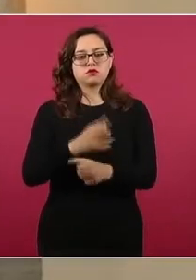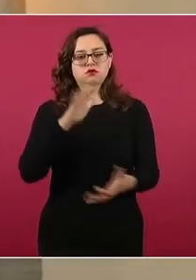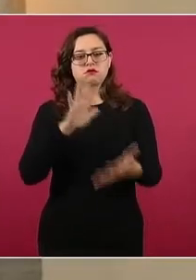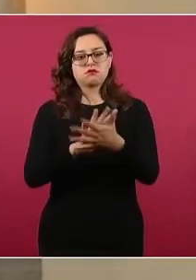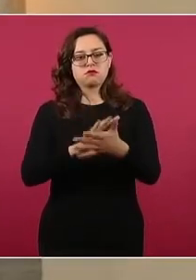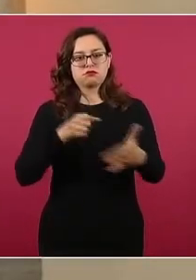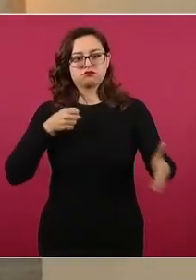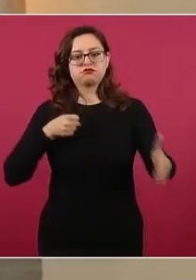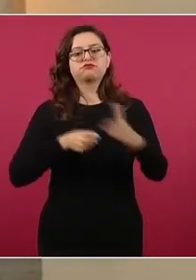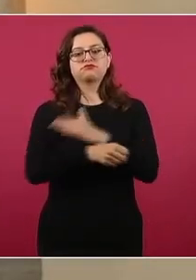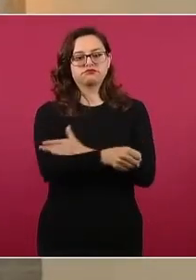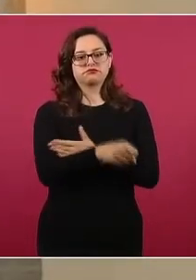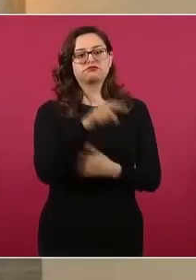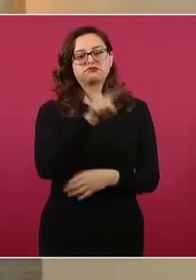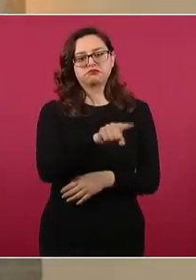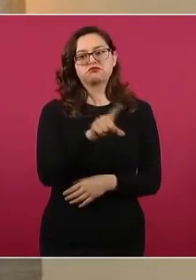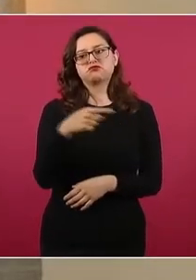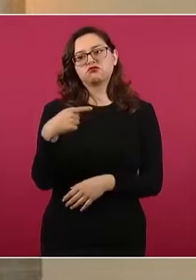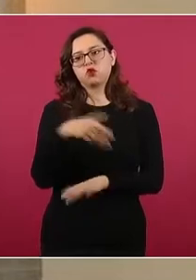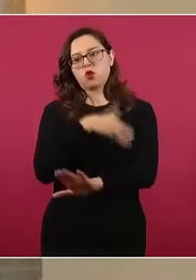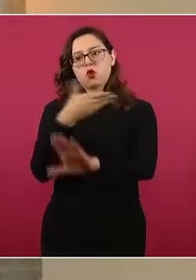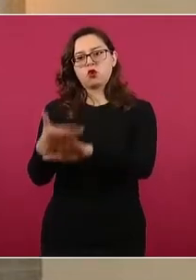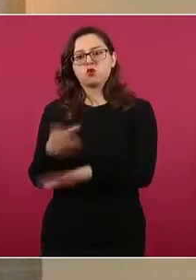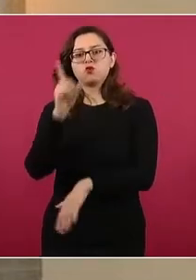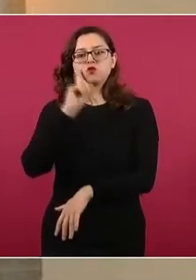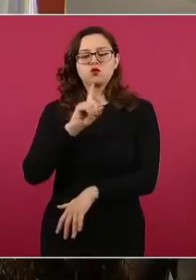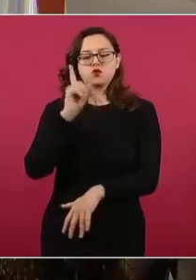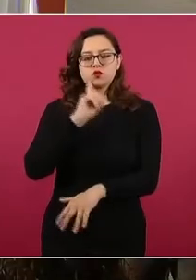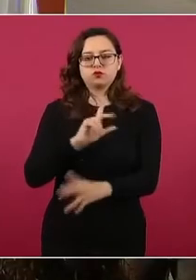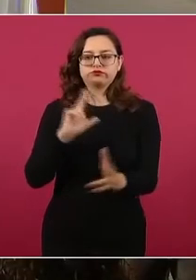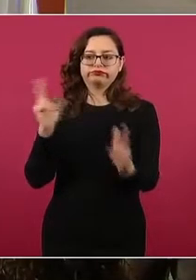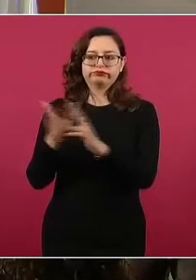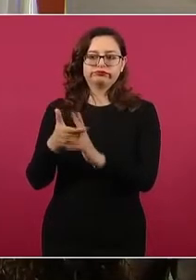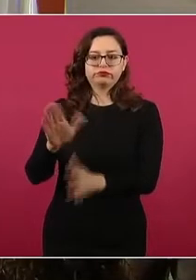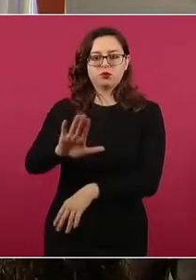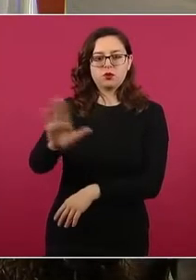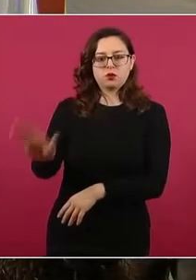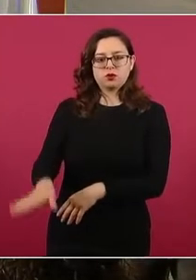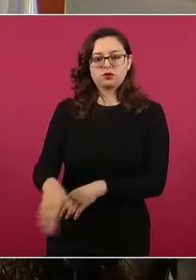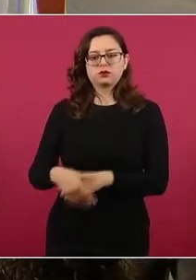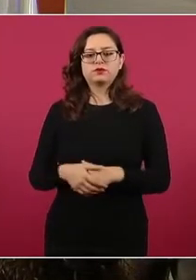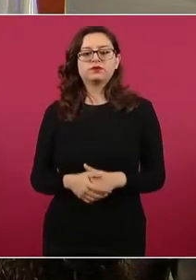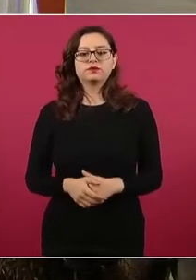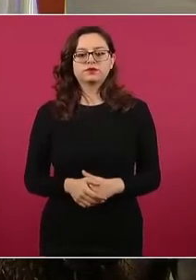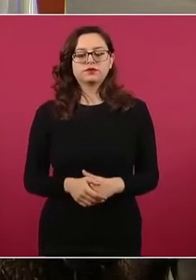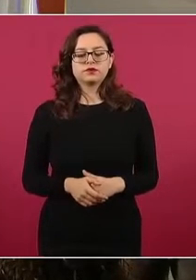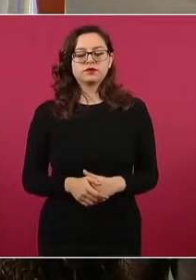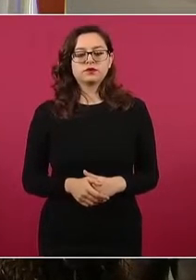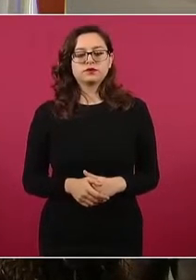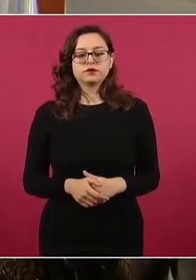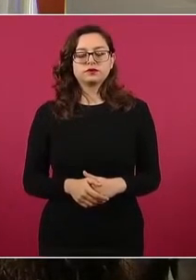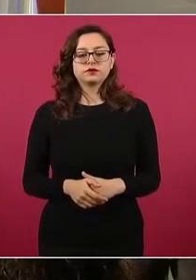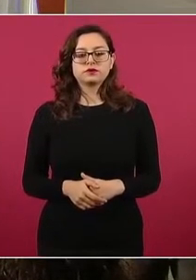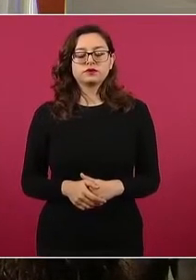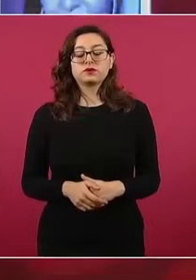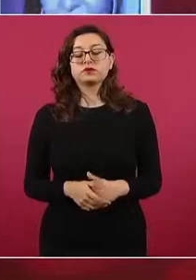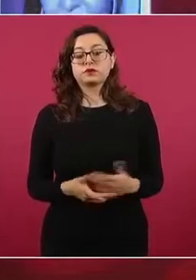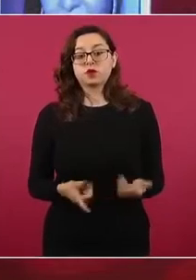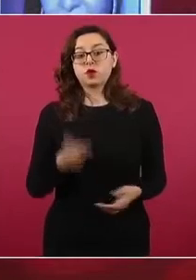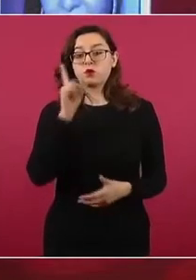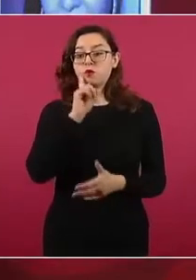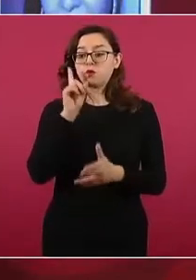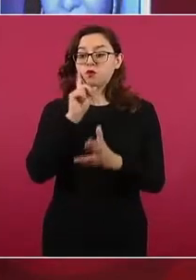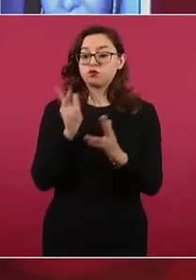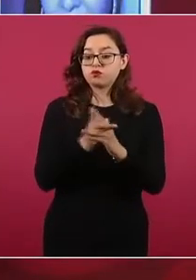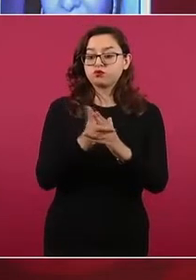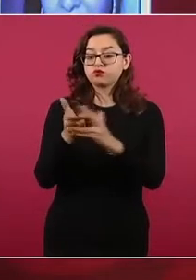Sostenes N por el delito de feminicidio. La penalidad por casos de feminicidio va de 40 a